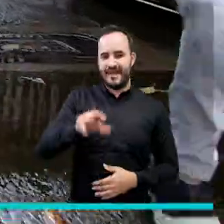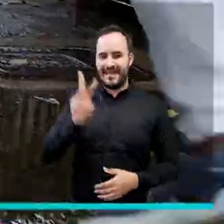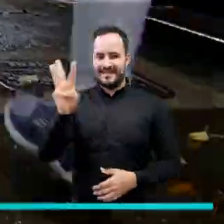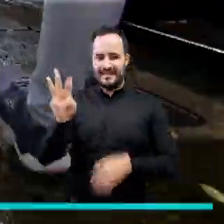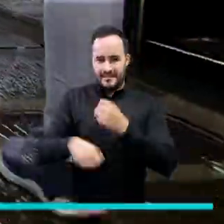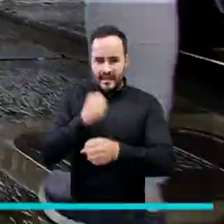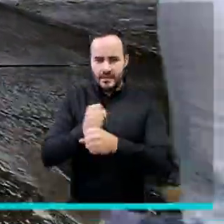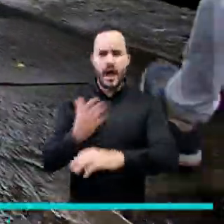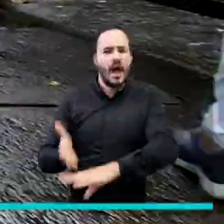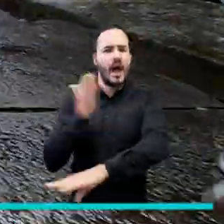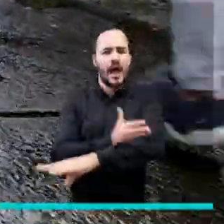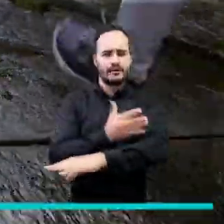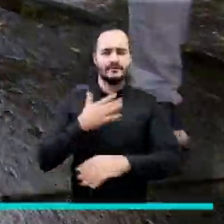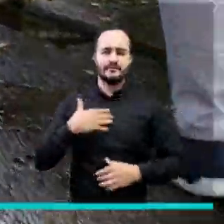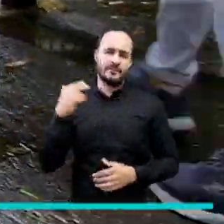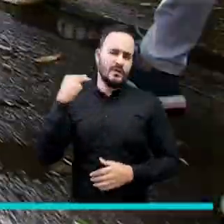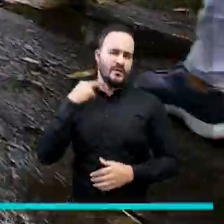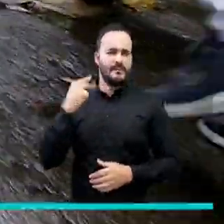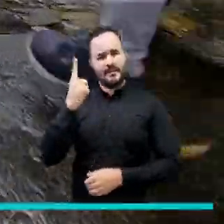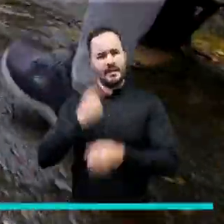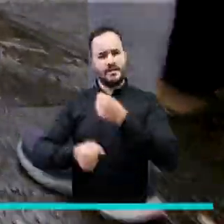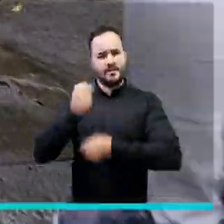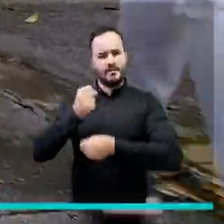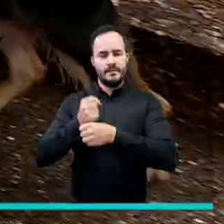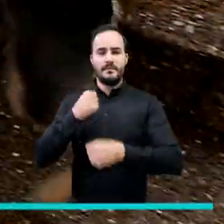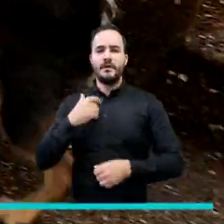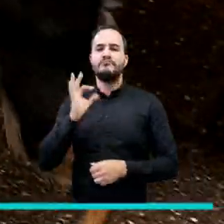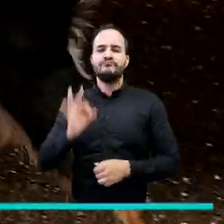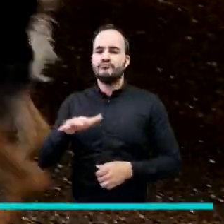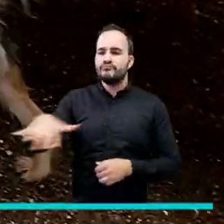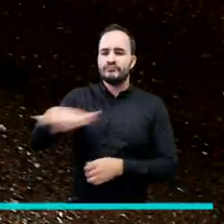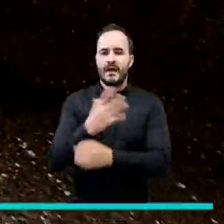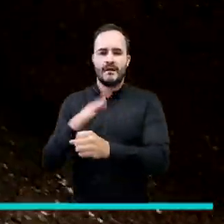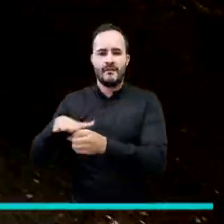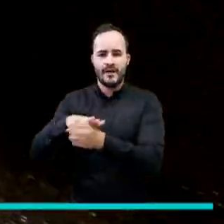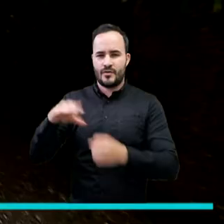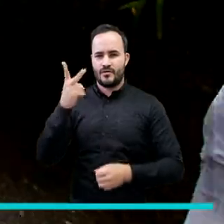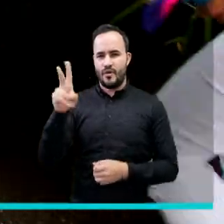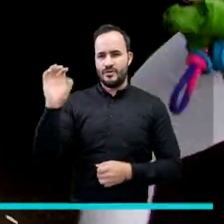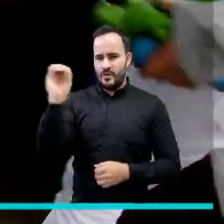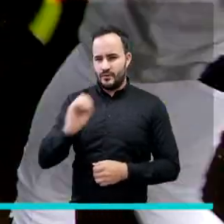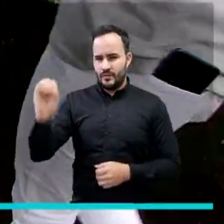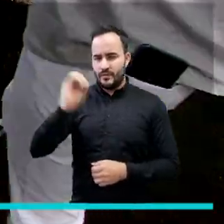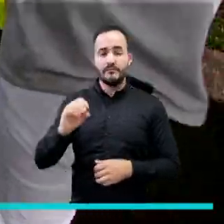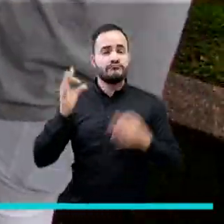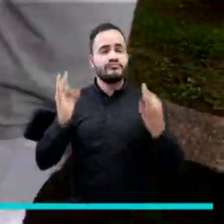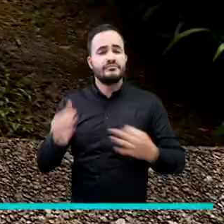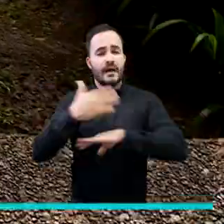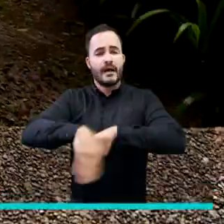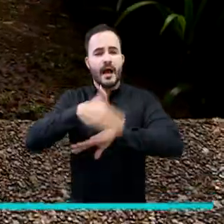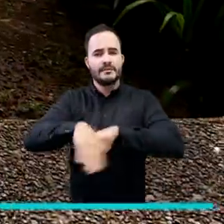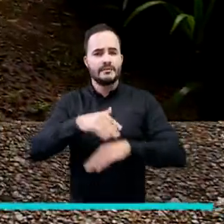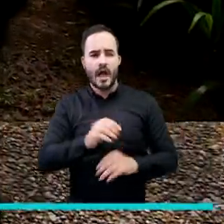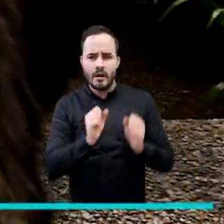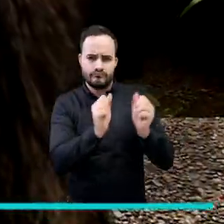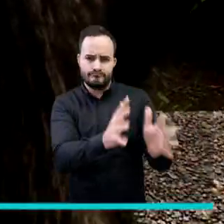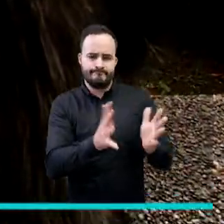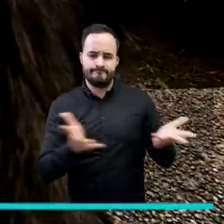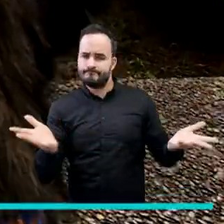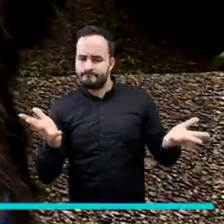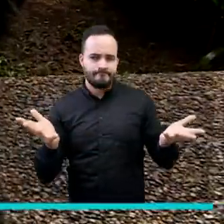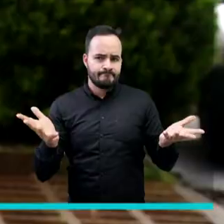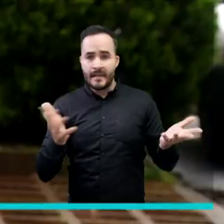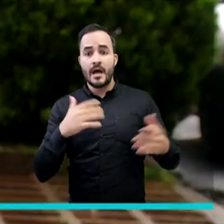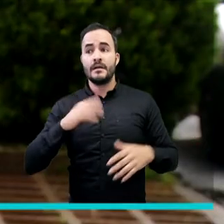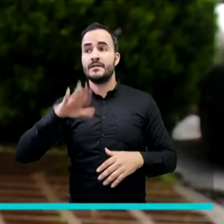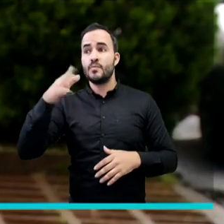Pascual tiene tres años, él fue rescatado en noviembre del año pasado, en el 12 de octubre. Él era un perrito que vivía en la calle,